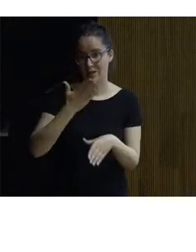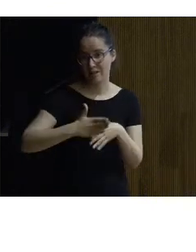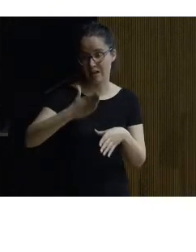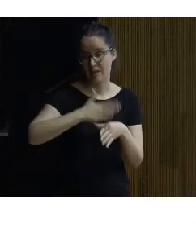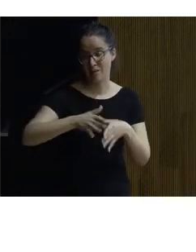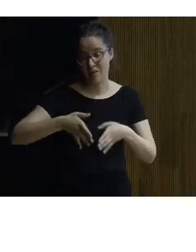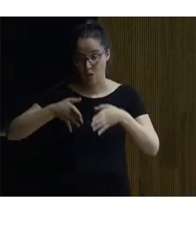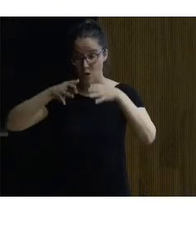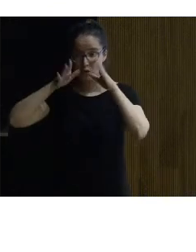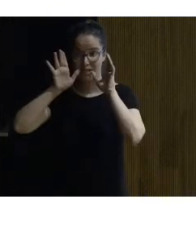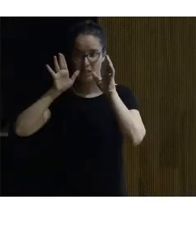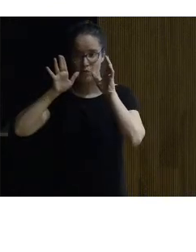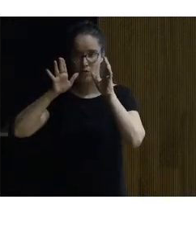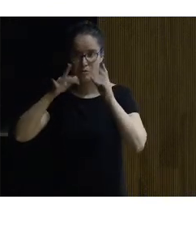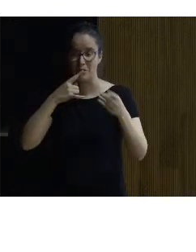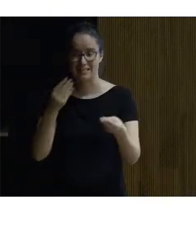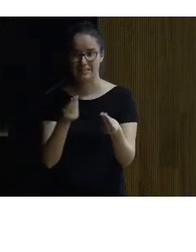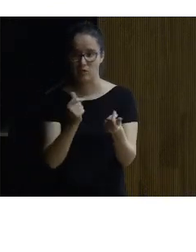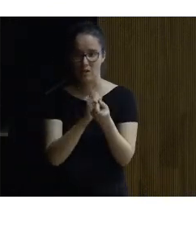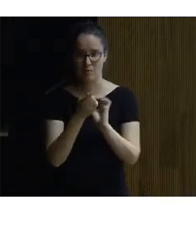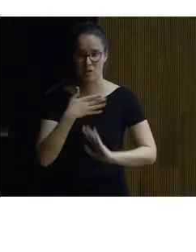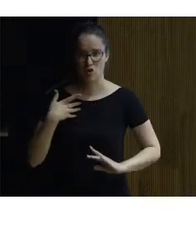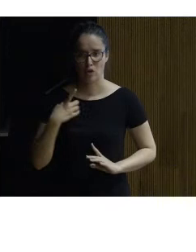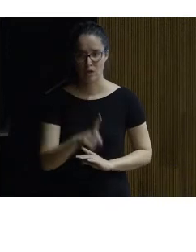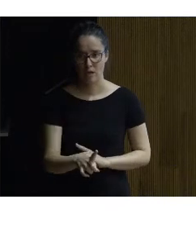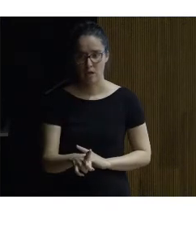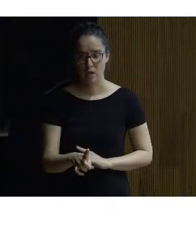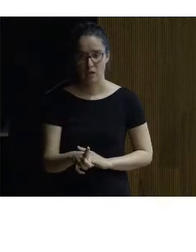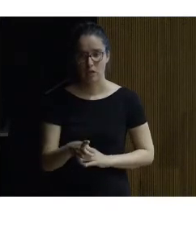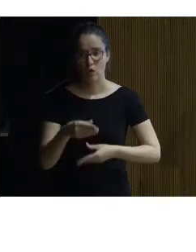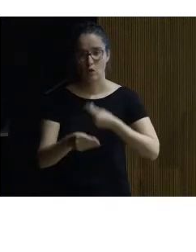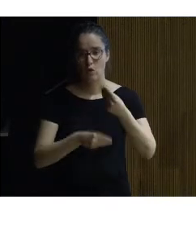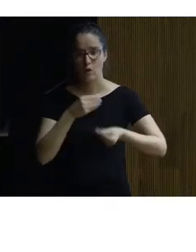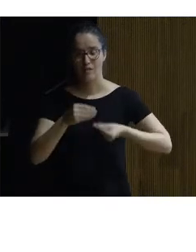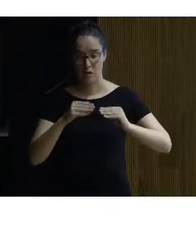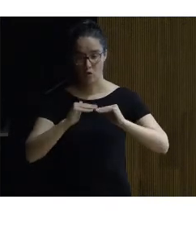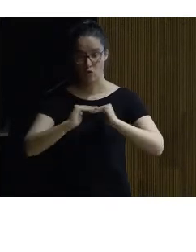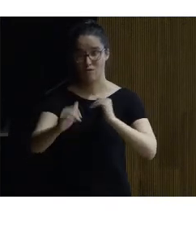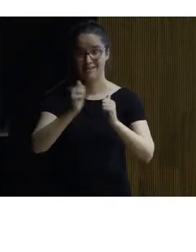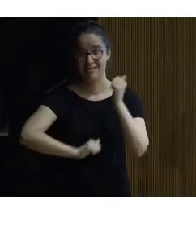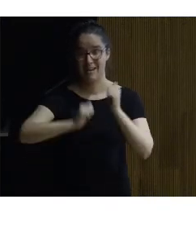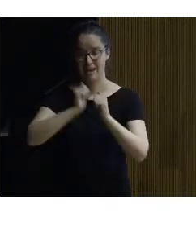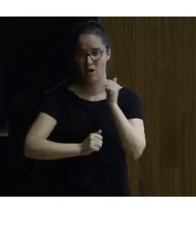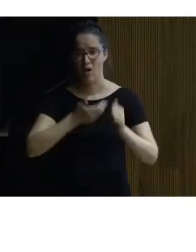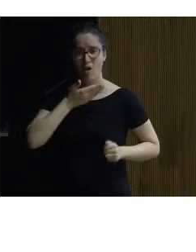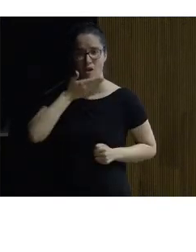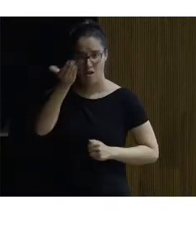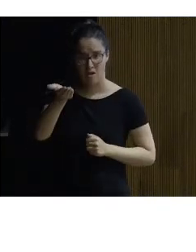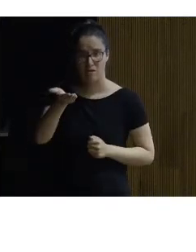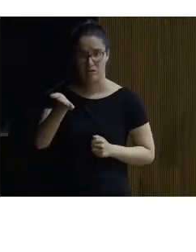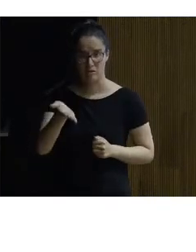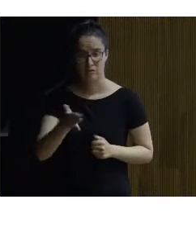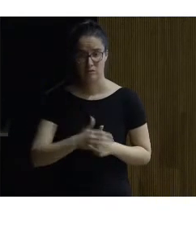desayunos no quería que les cambiaran el sabor y es el único sitio donde se lo calentaban con una plancha de acero caliente y tal lo dijeron hace poco y bueno